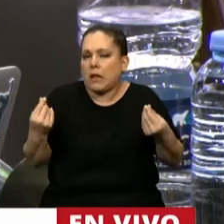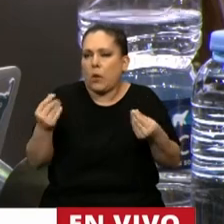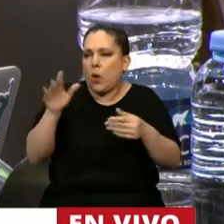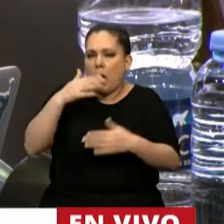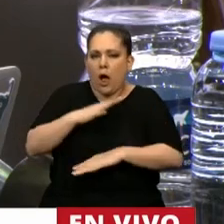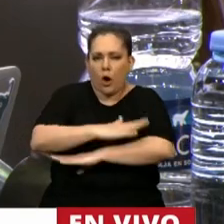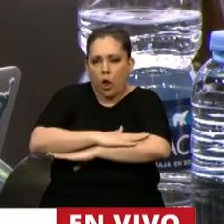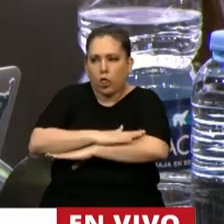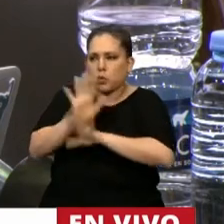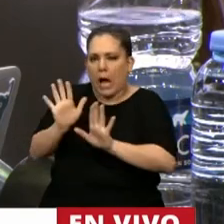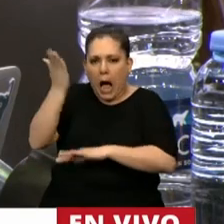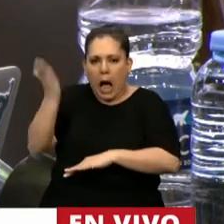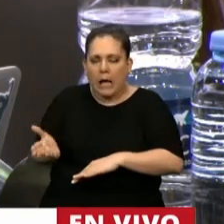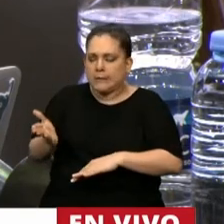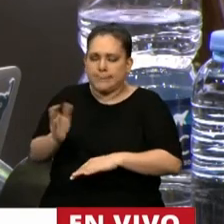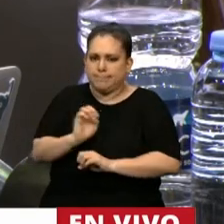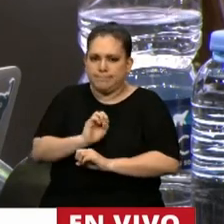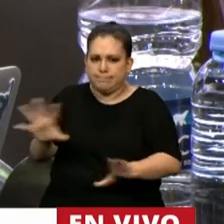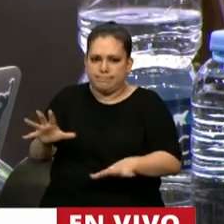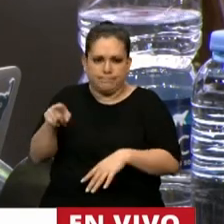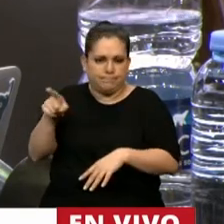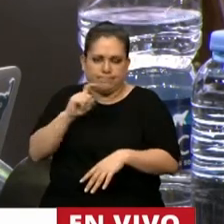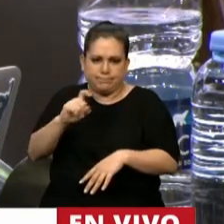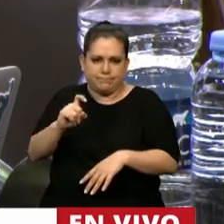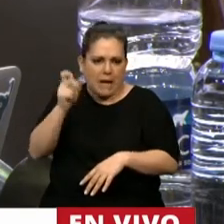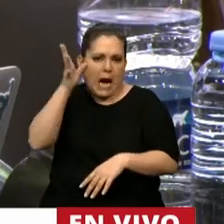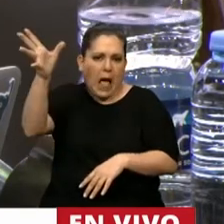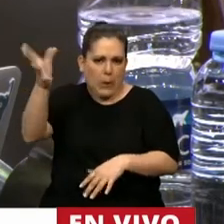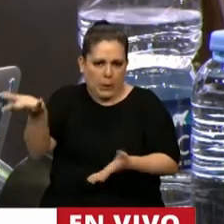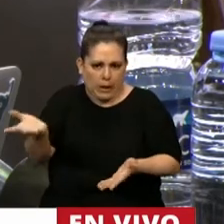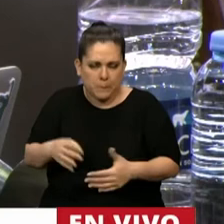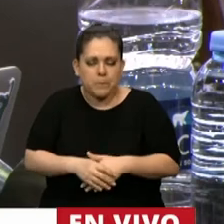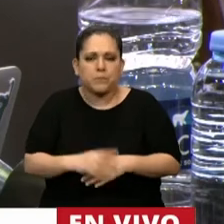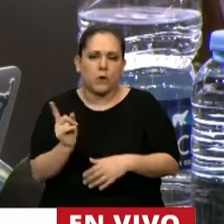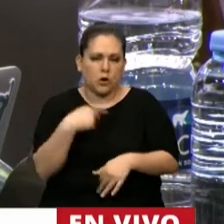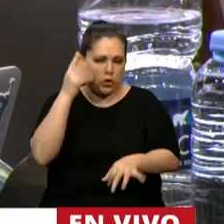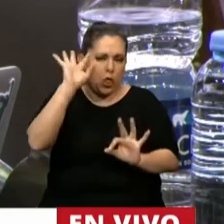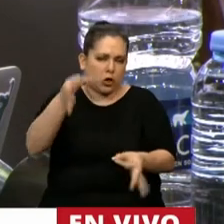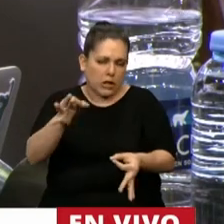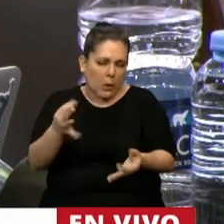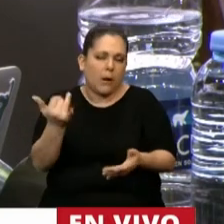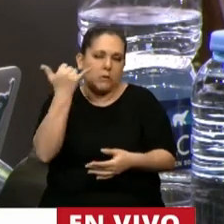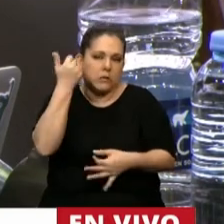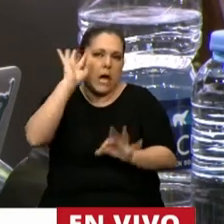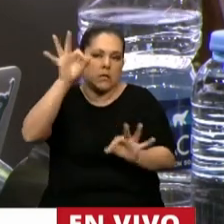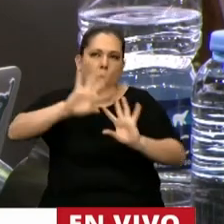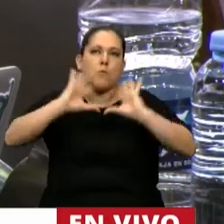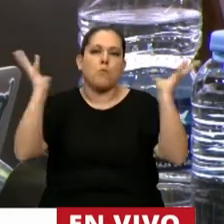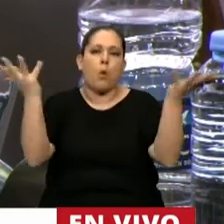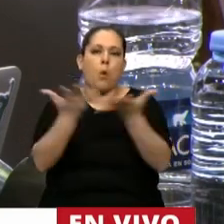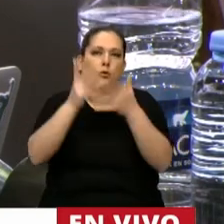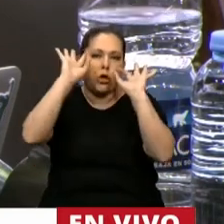comportamiento. La descripción es lo que todos sabemos y que ha recorrido el mundo.